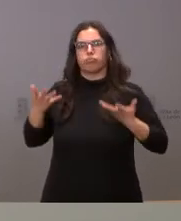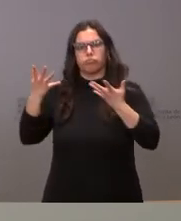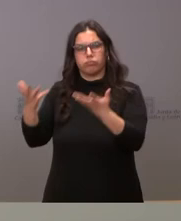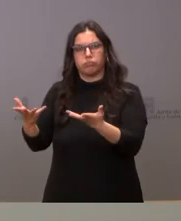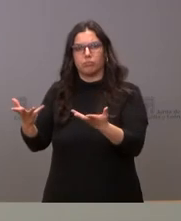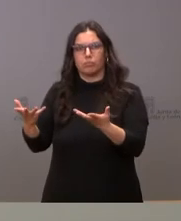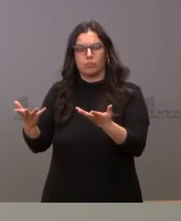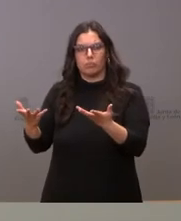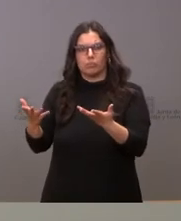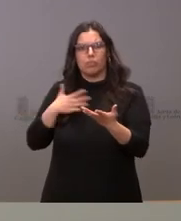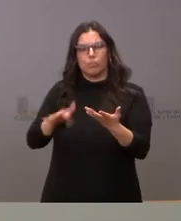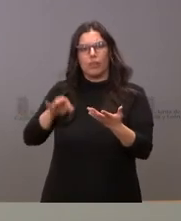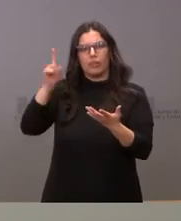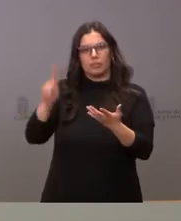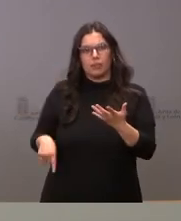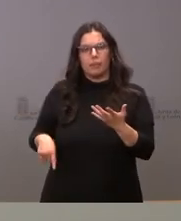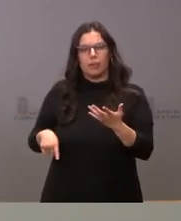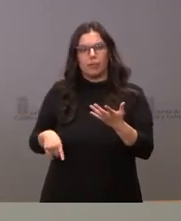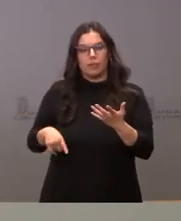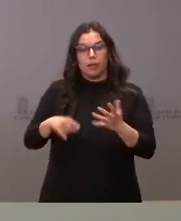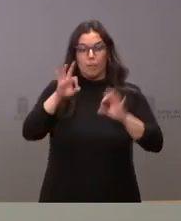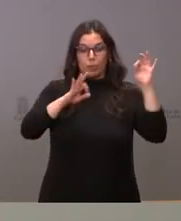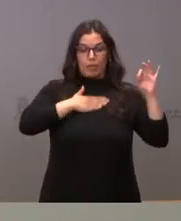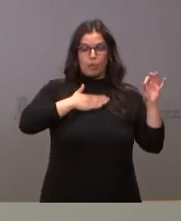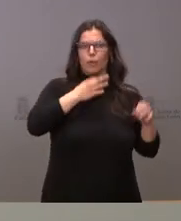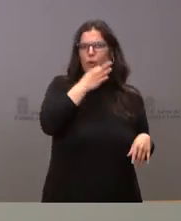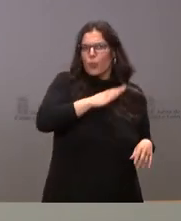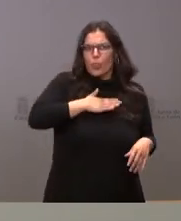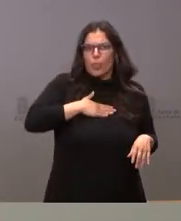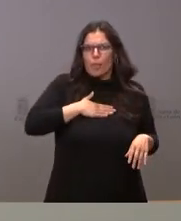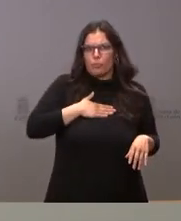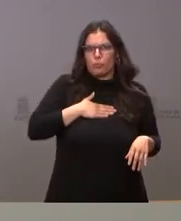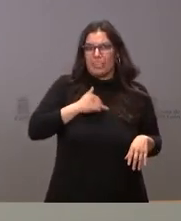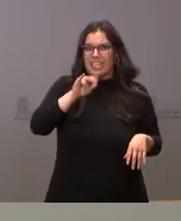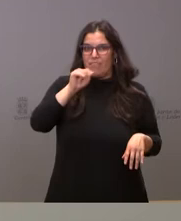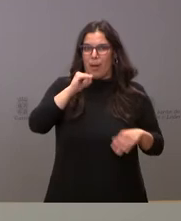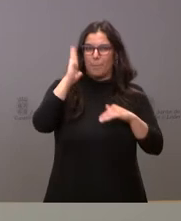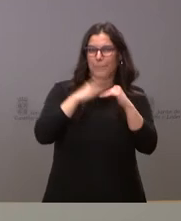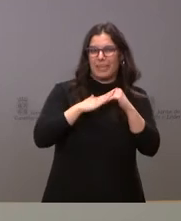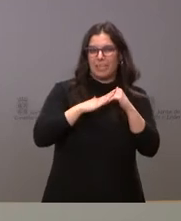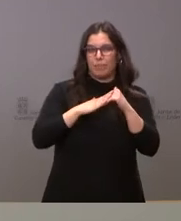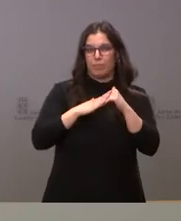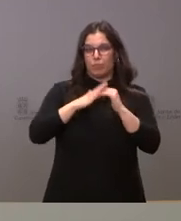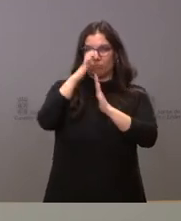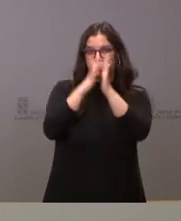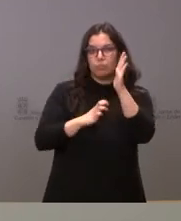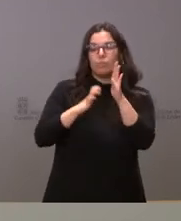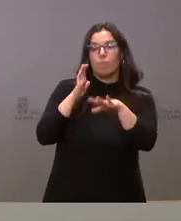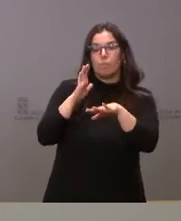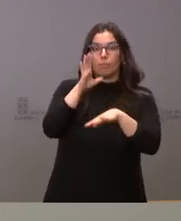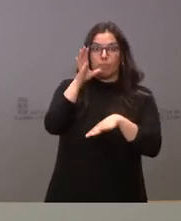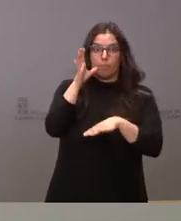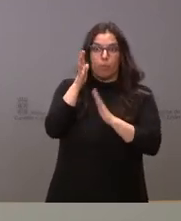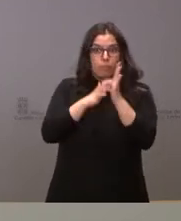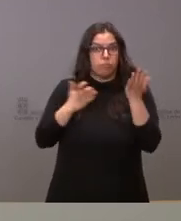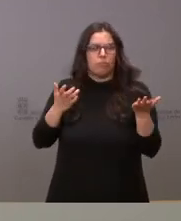León pudiera incluso tener que renunciar a la parte que nos correspondía de ese IVA súper reducido como consecuencia de poner en práctica esta disminución